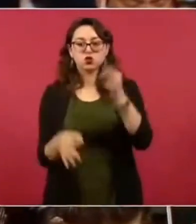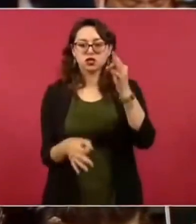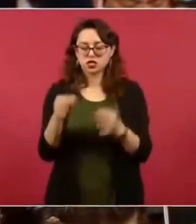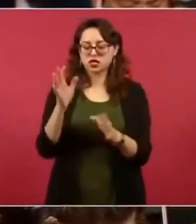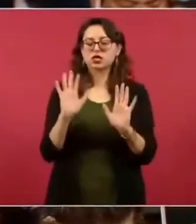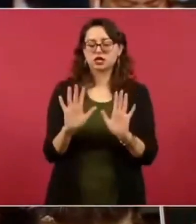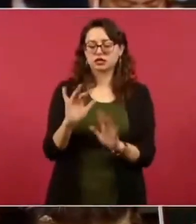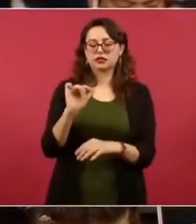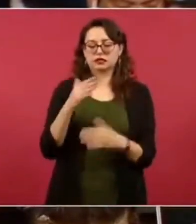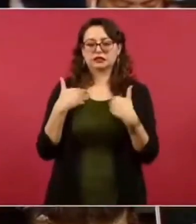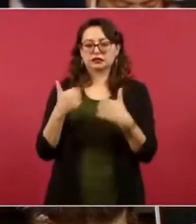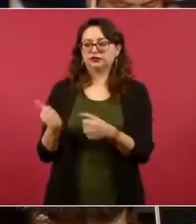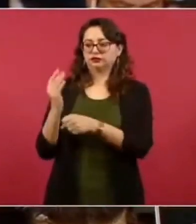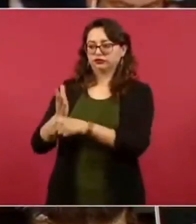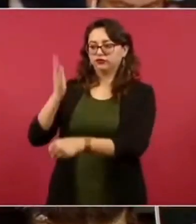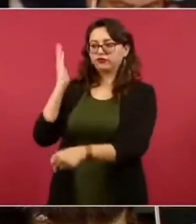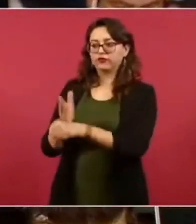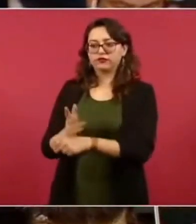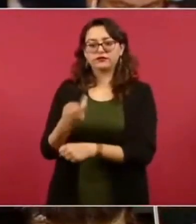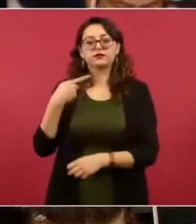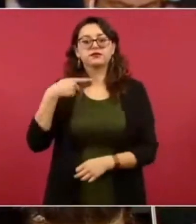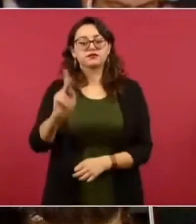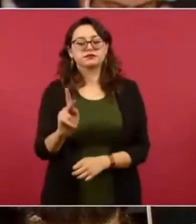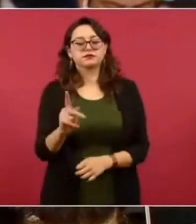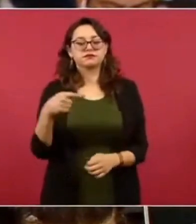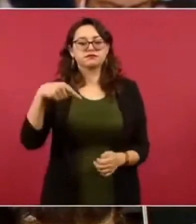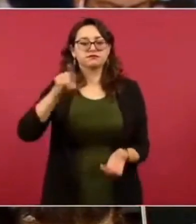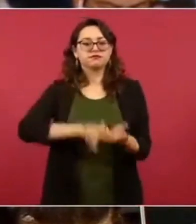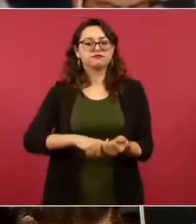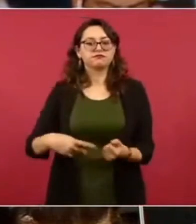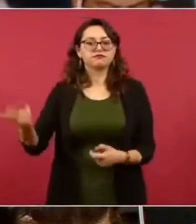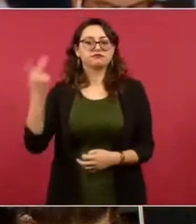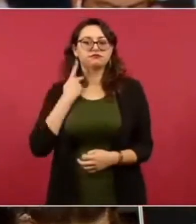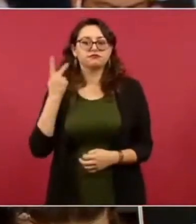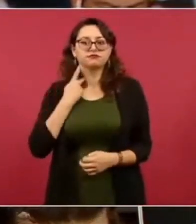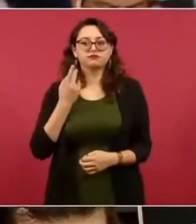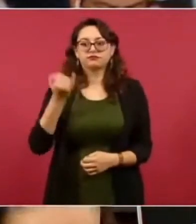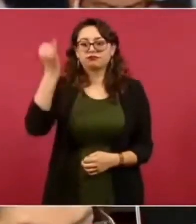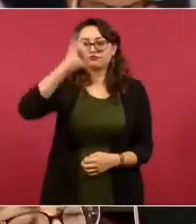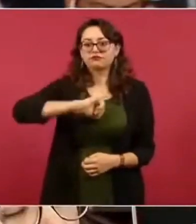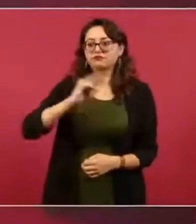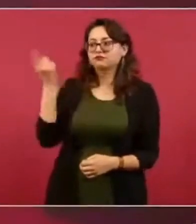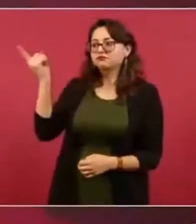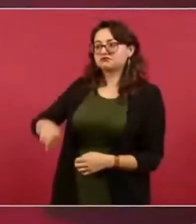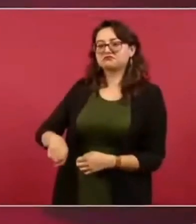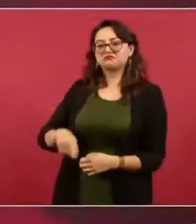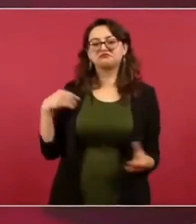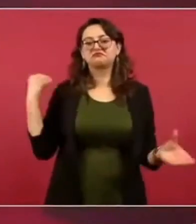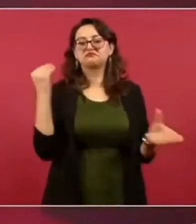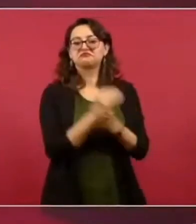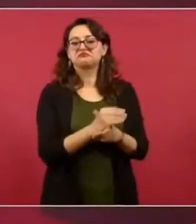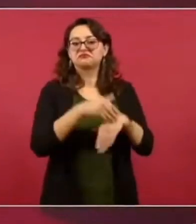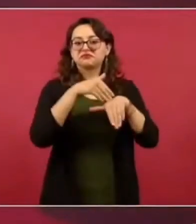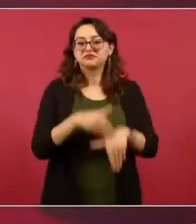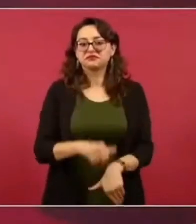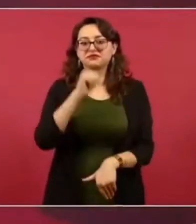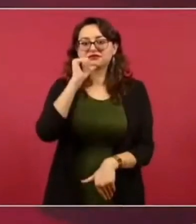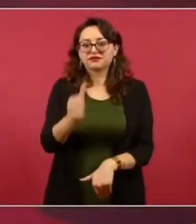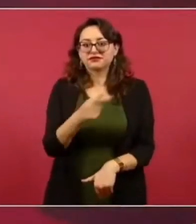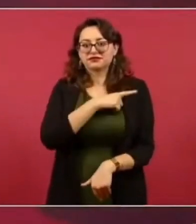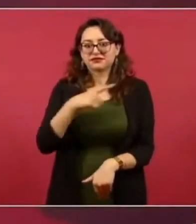lo que tiene que ver. Sí, pero primero. jefe me da una instrucción, pues hay que acatarla. Primero, primero hay que